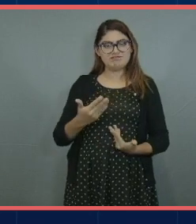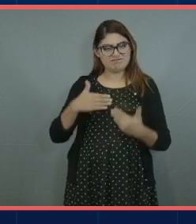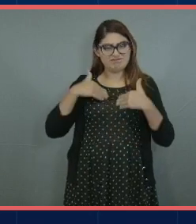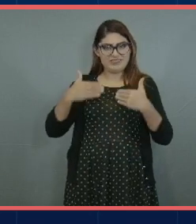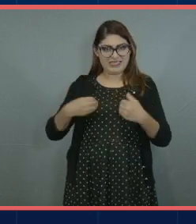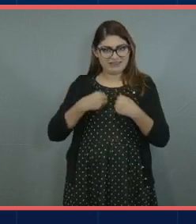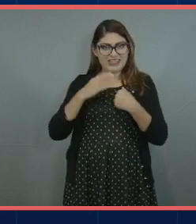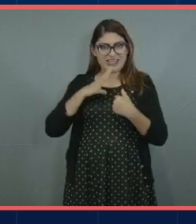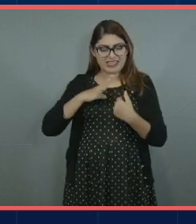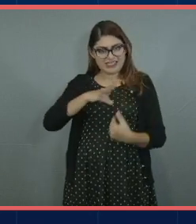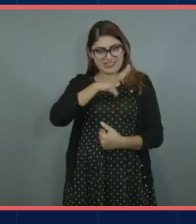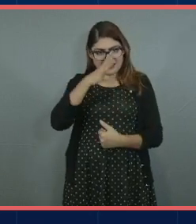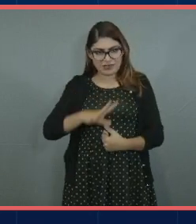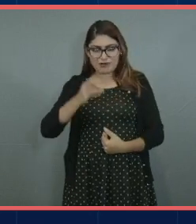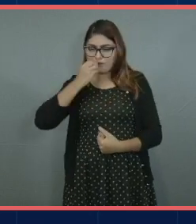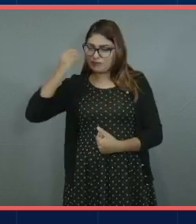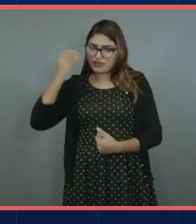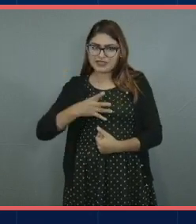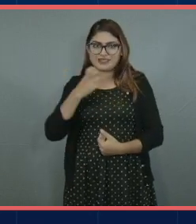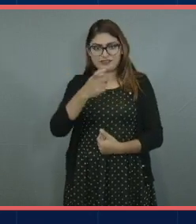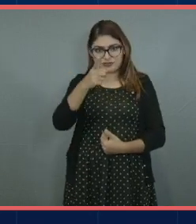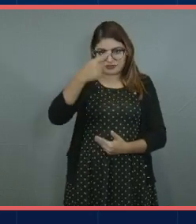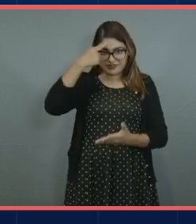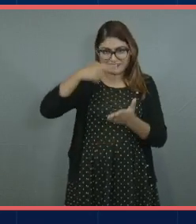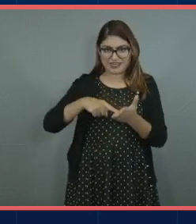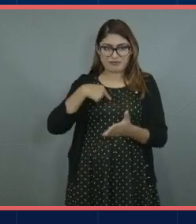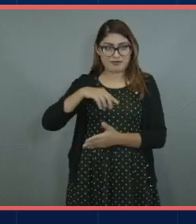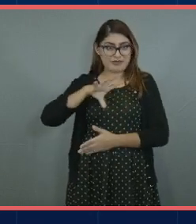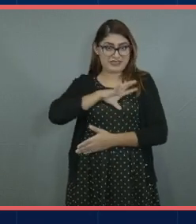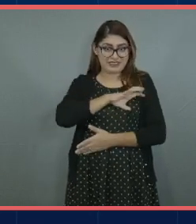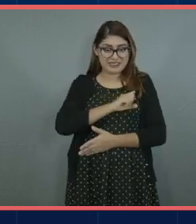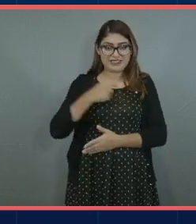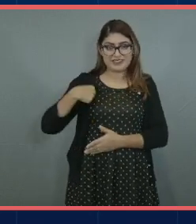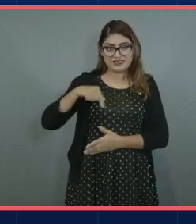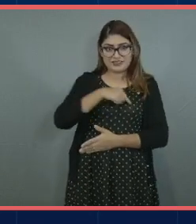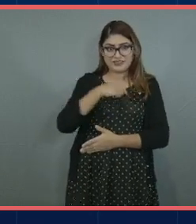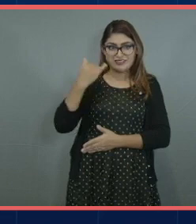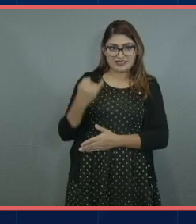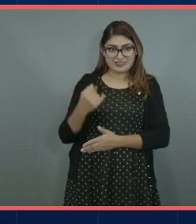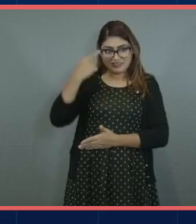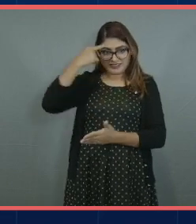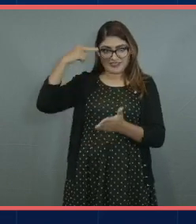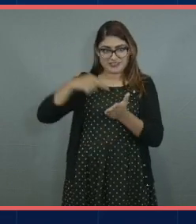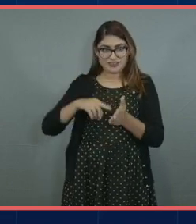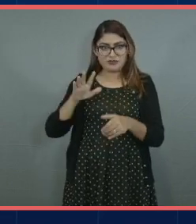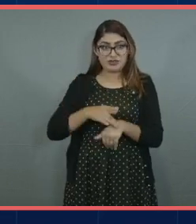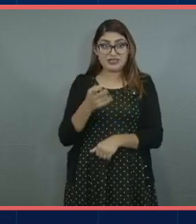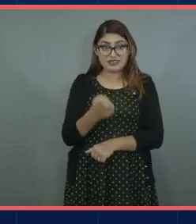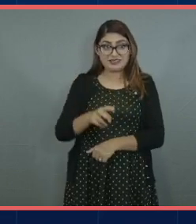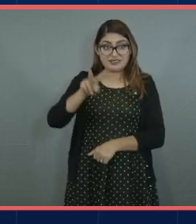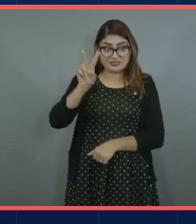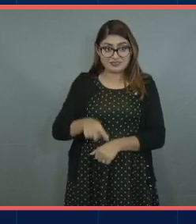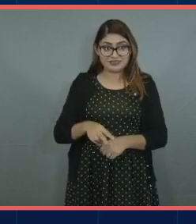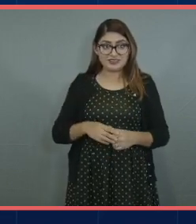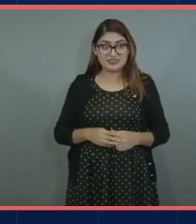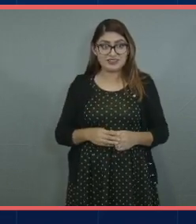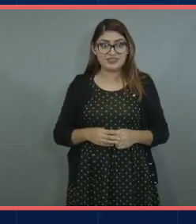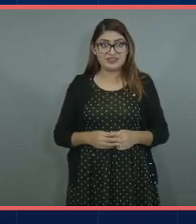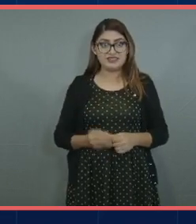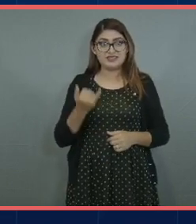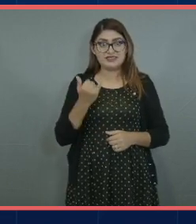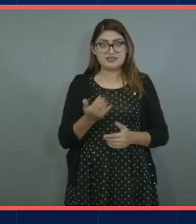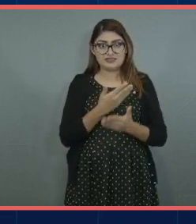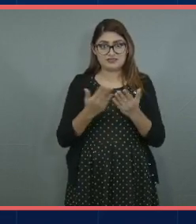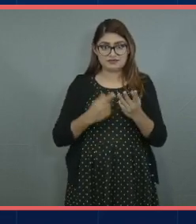para nosotros hay que creer eso a mí me encanta que creamos eso porque porque es porque es verdad y y la la